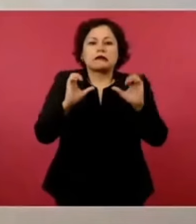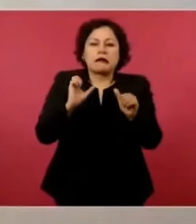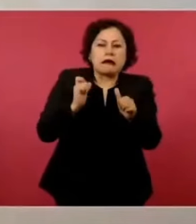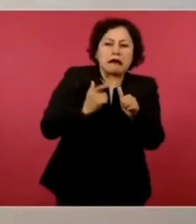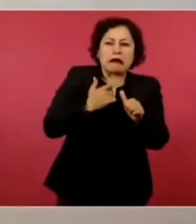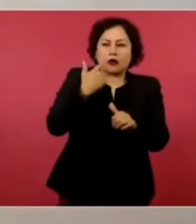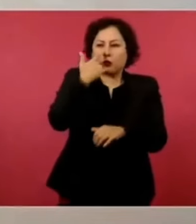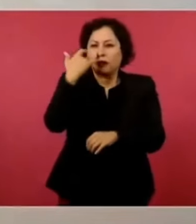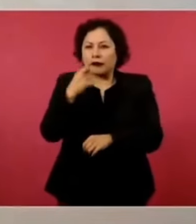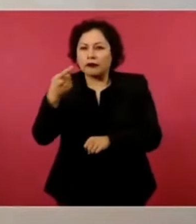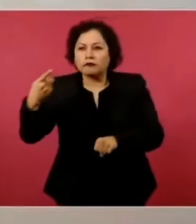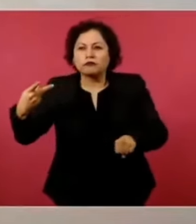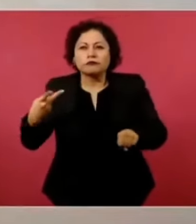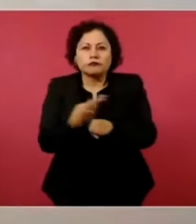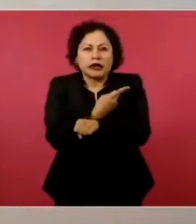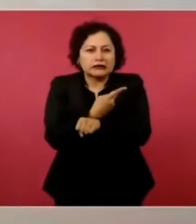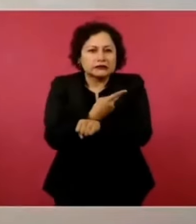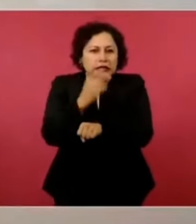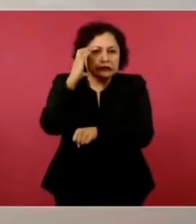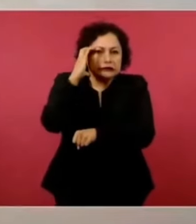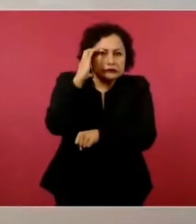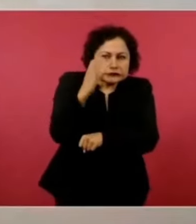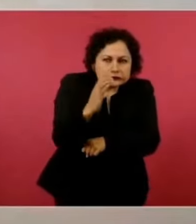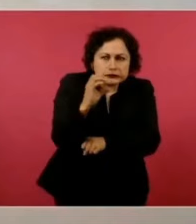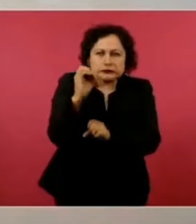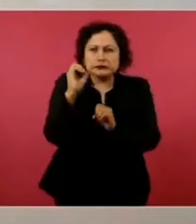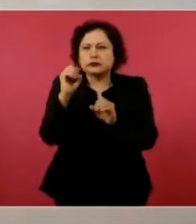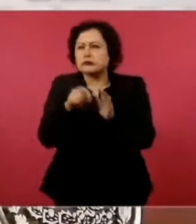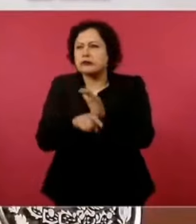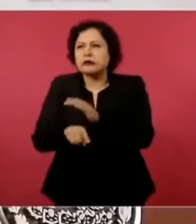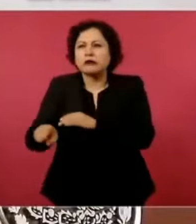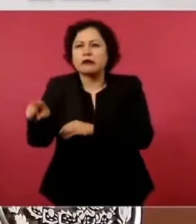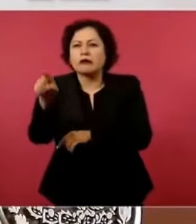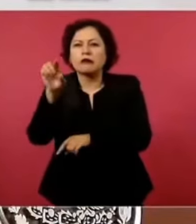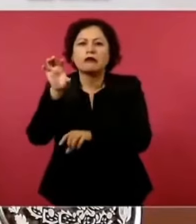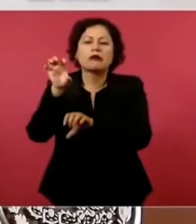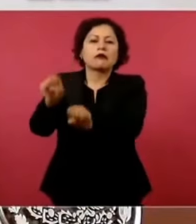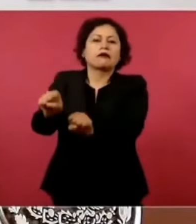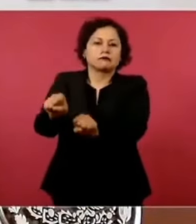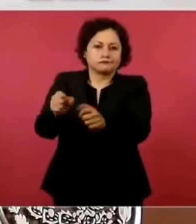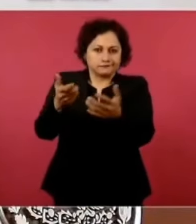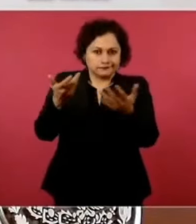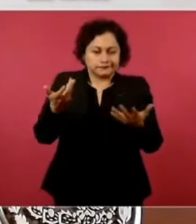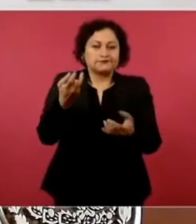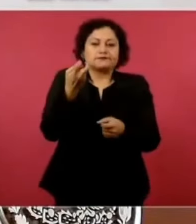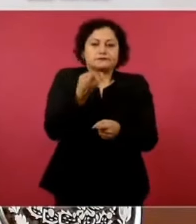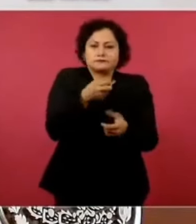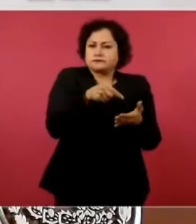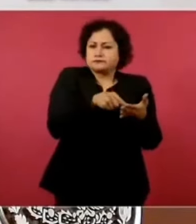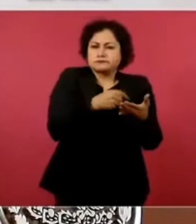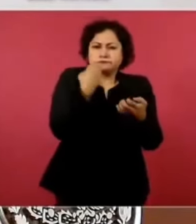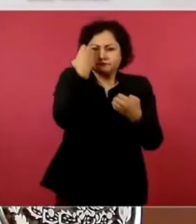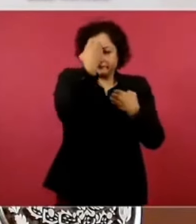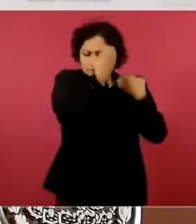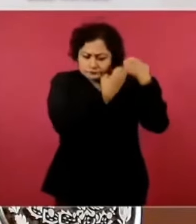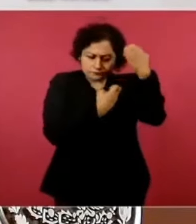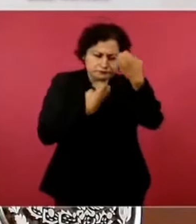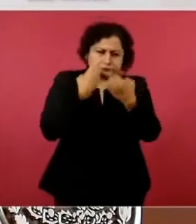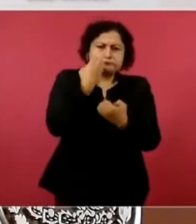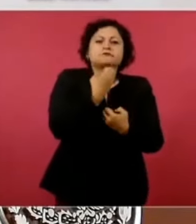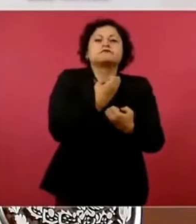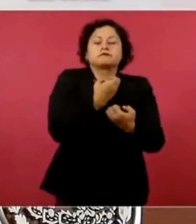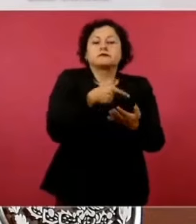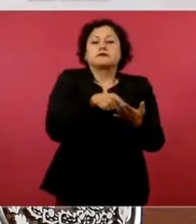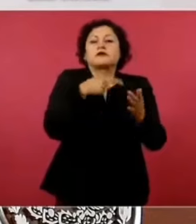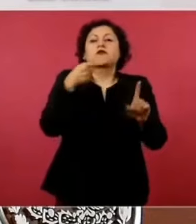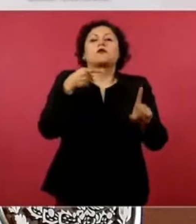y el financiamiento del terrorismo. Entonces, también proteger al sistema financiero